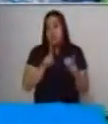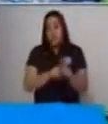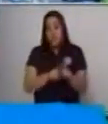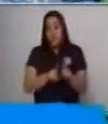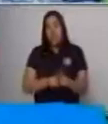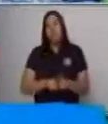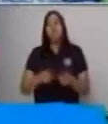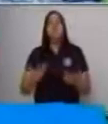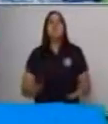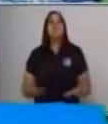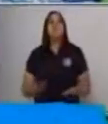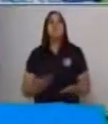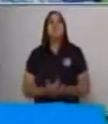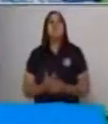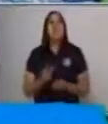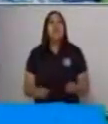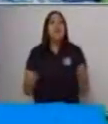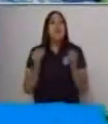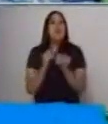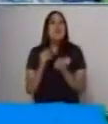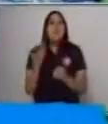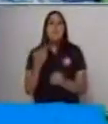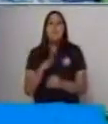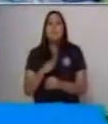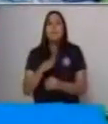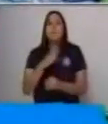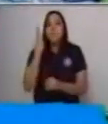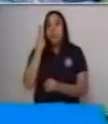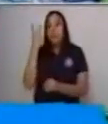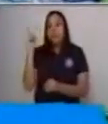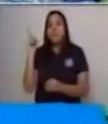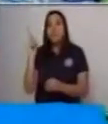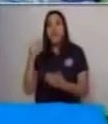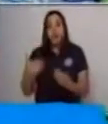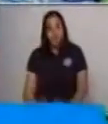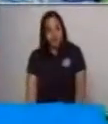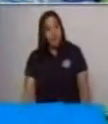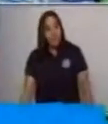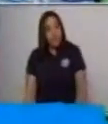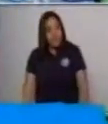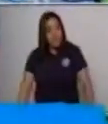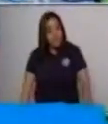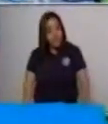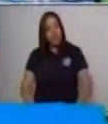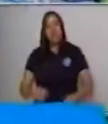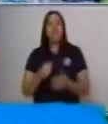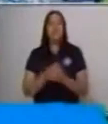También utiliza una pantaloneta. También